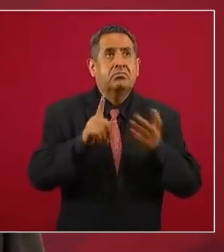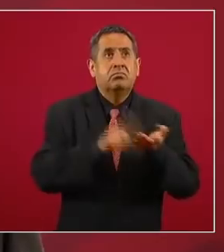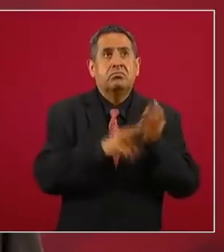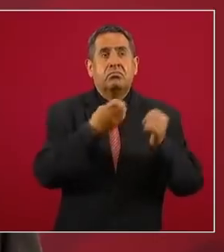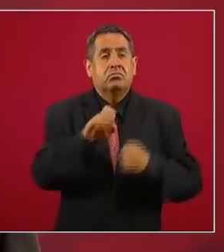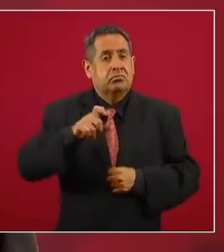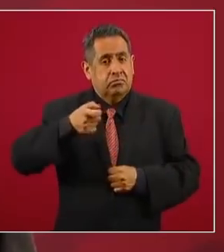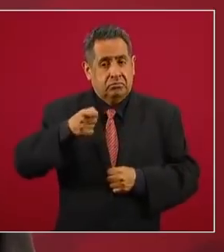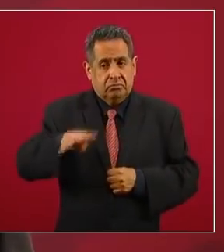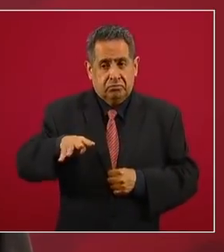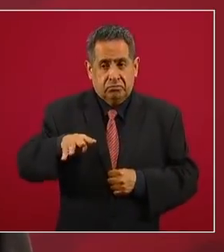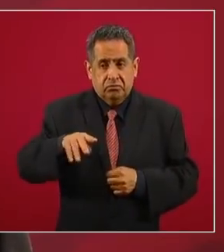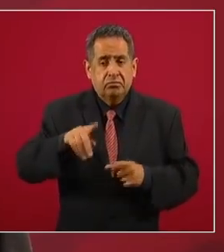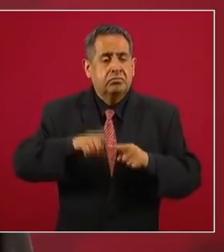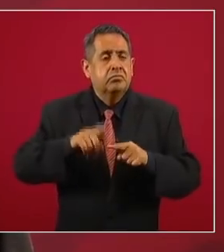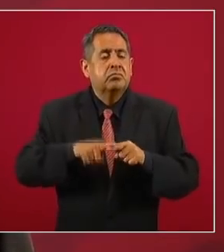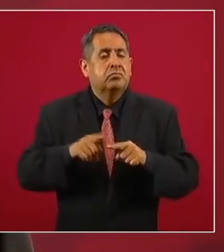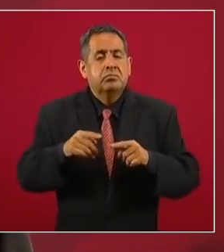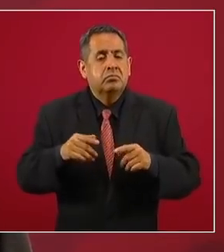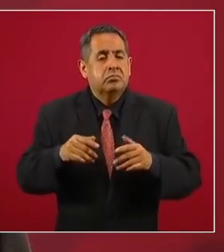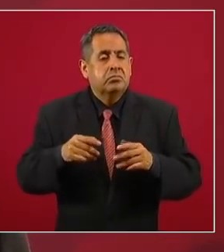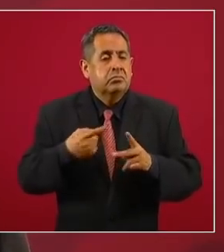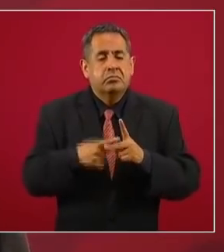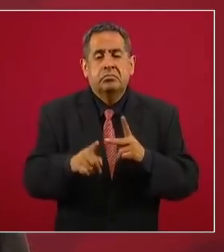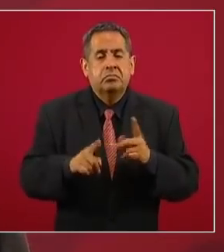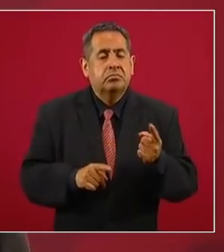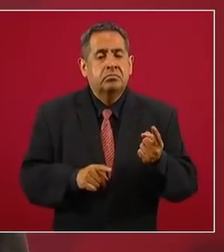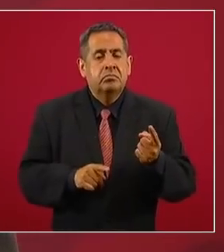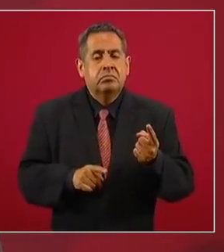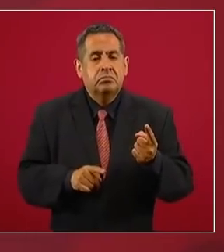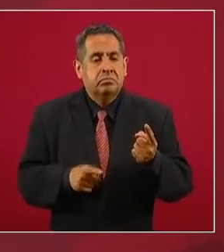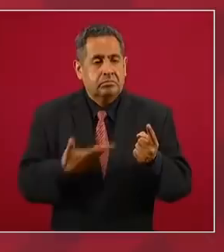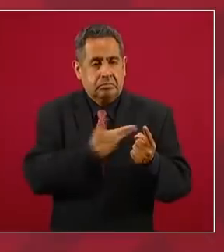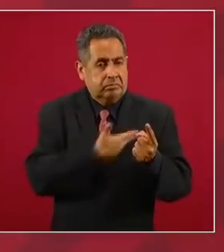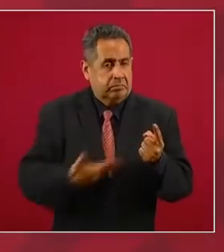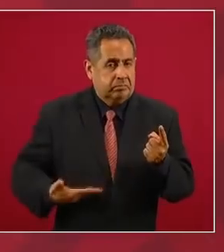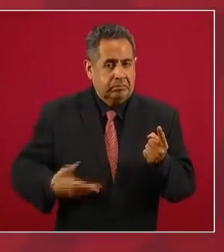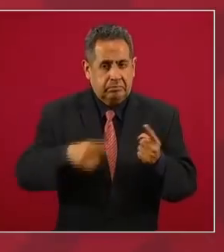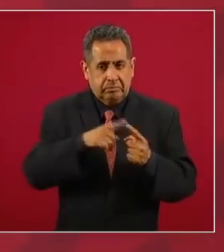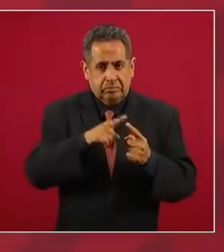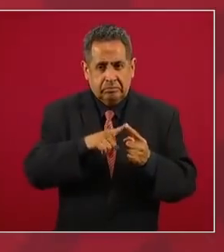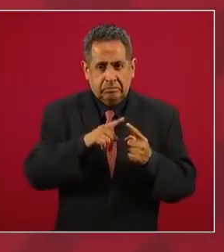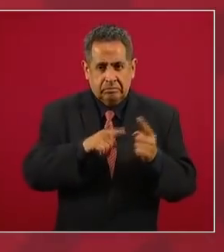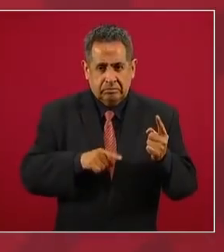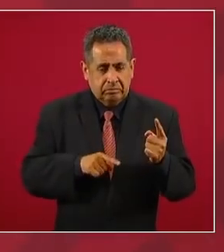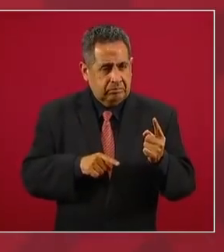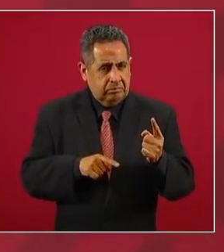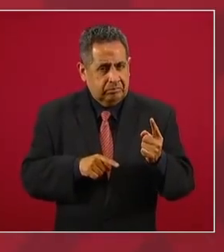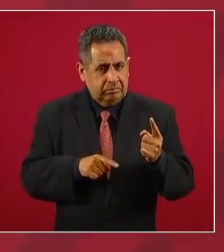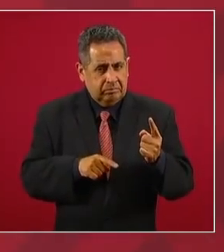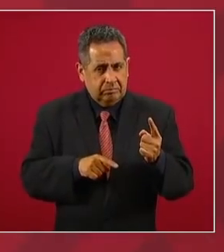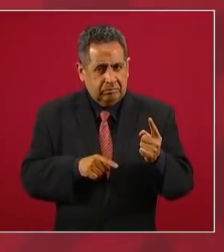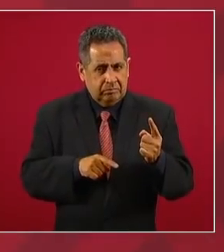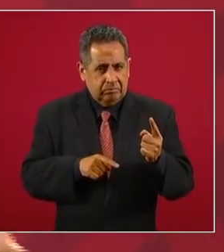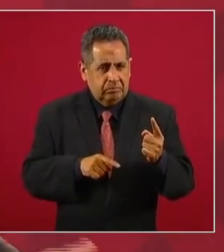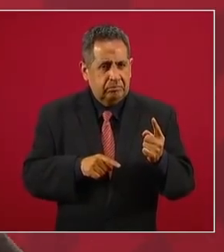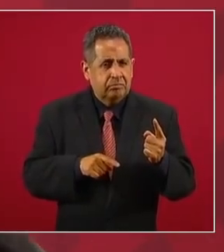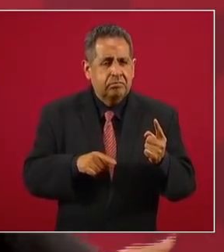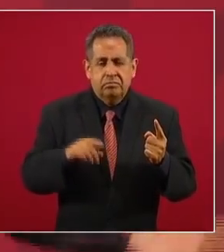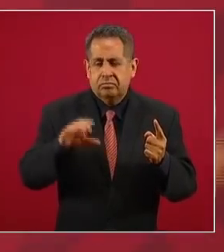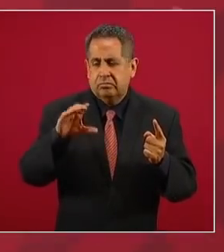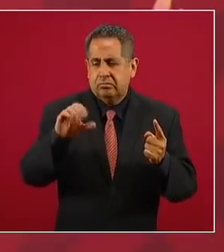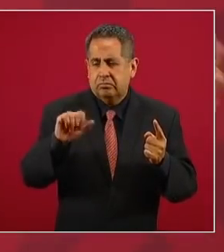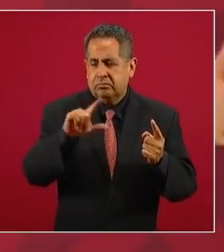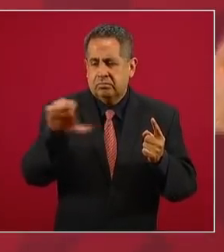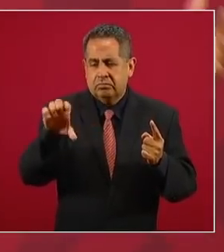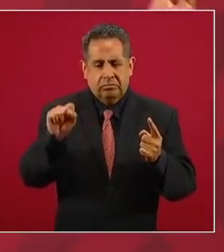Plutarco Elias Calles